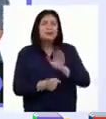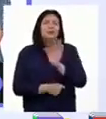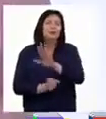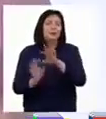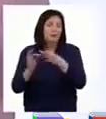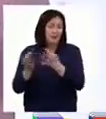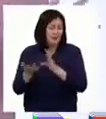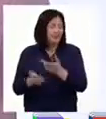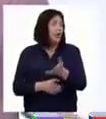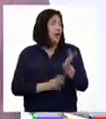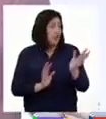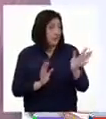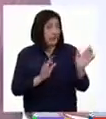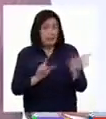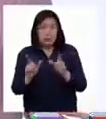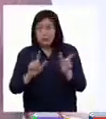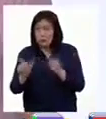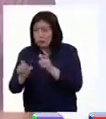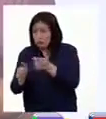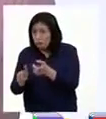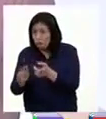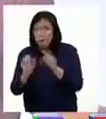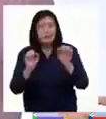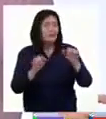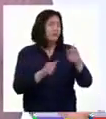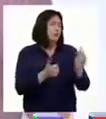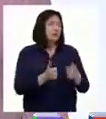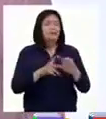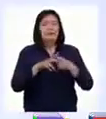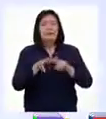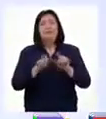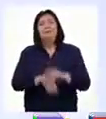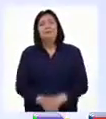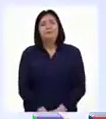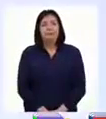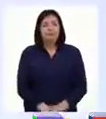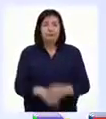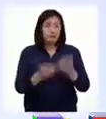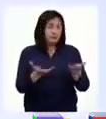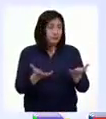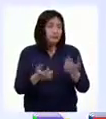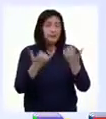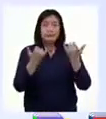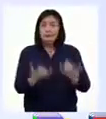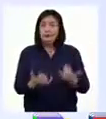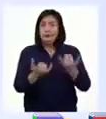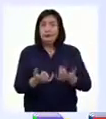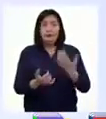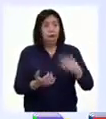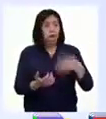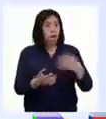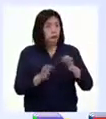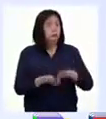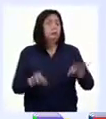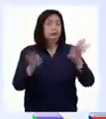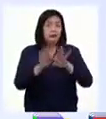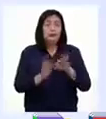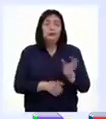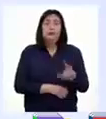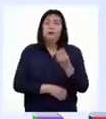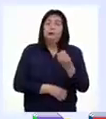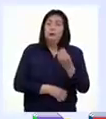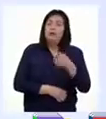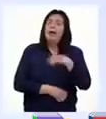de sus familias. ¿Están listas y listas? Pues empecemos. La actividad de hoy es muy importante porque